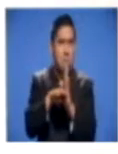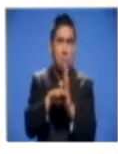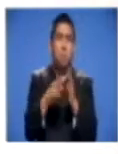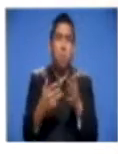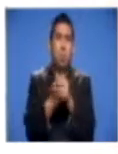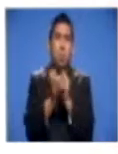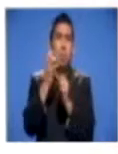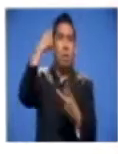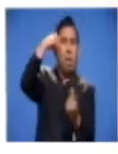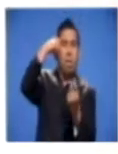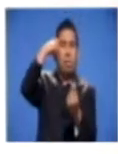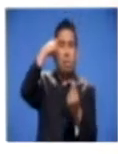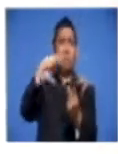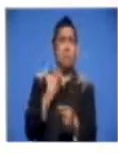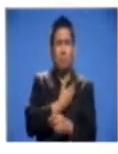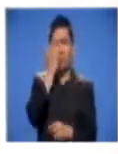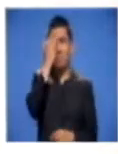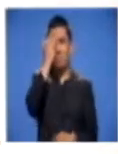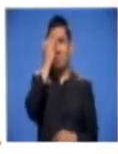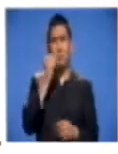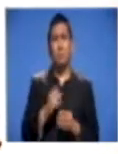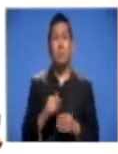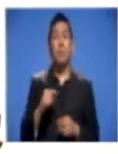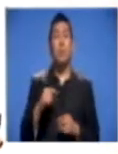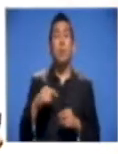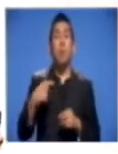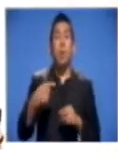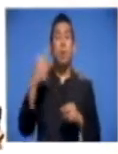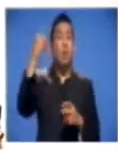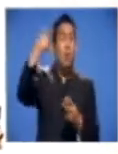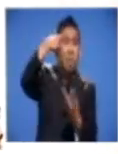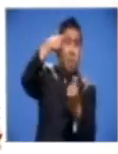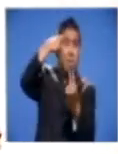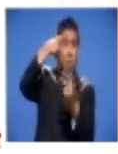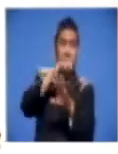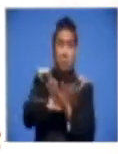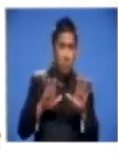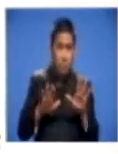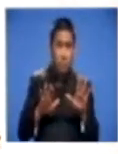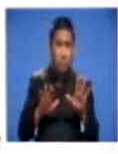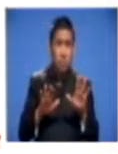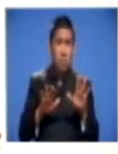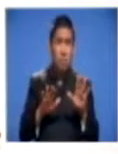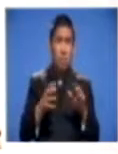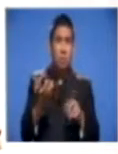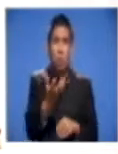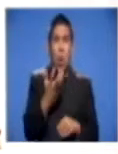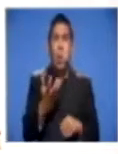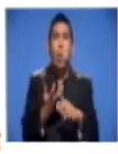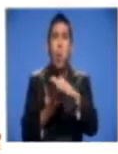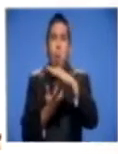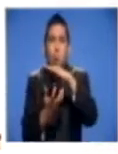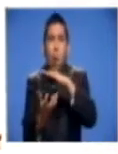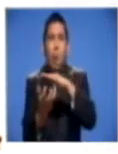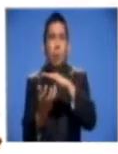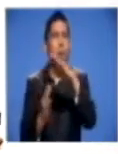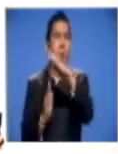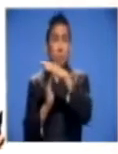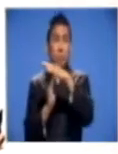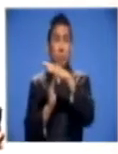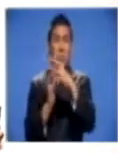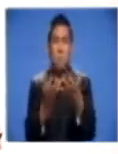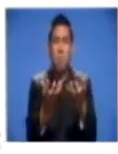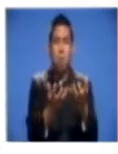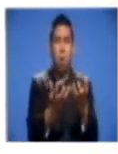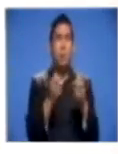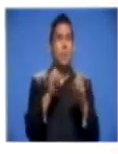eso. Sabemos perfectamente que al terminar con las extorsiones, al terminar con el bandolerismo, van a haber muchas personas